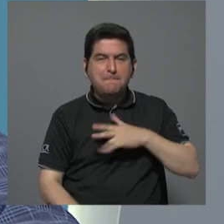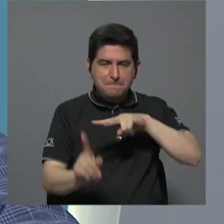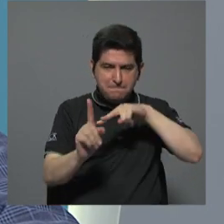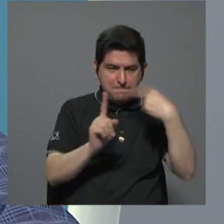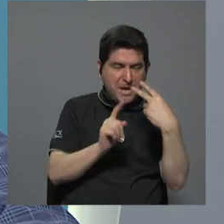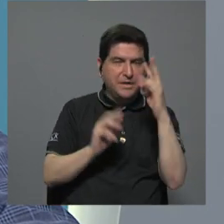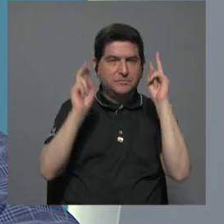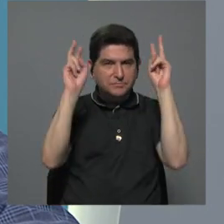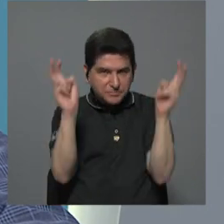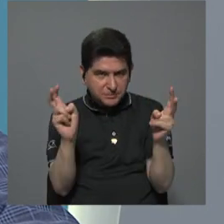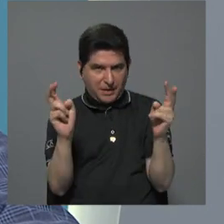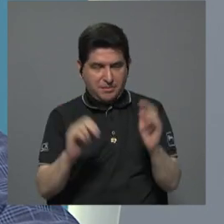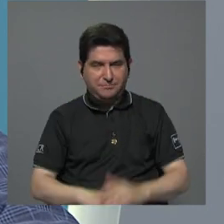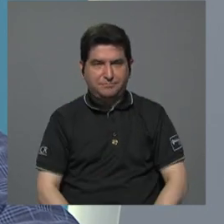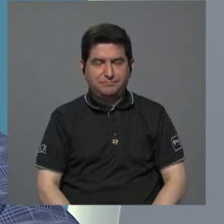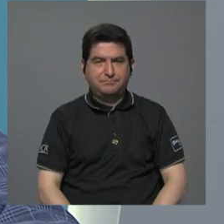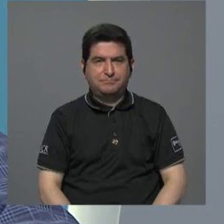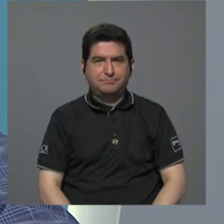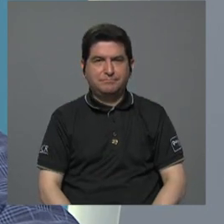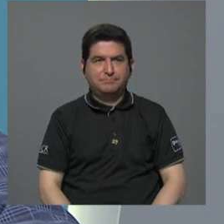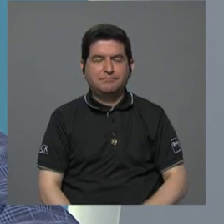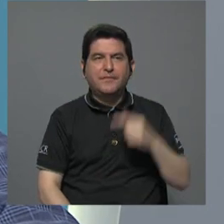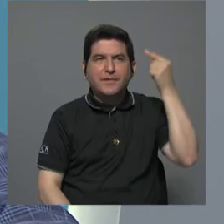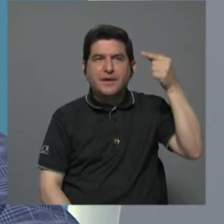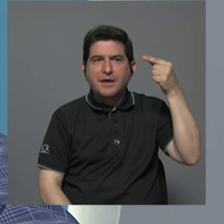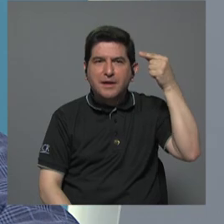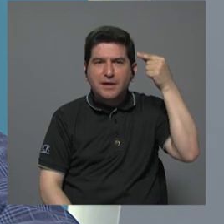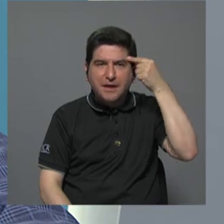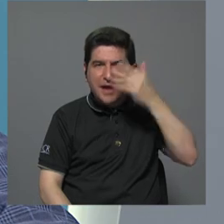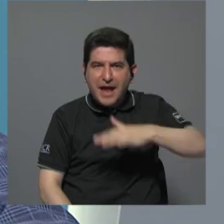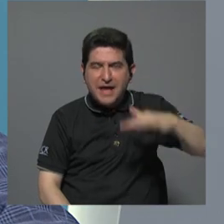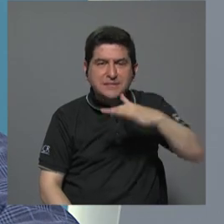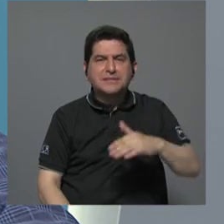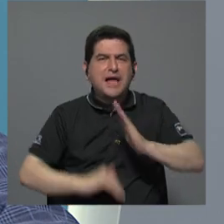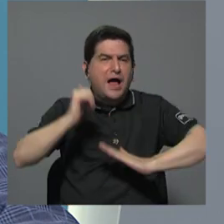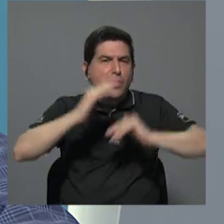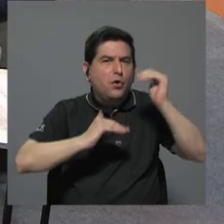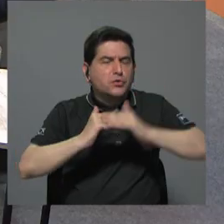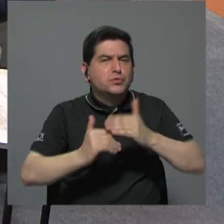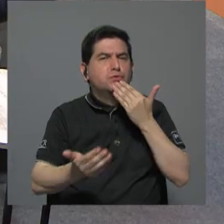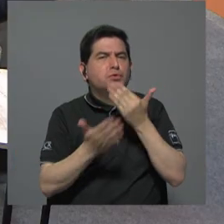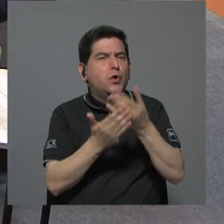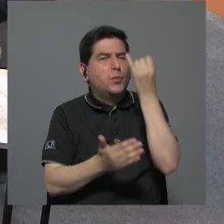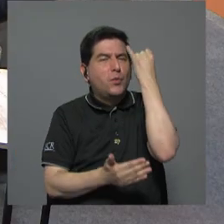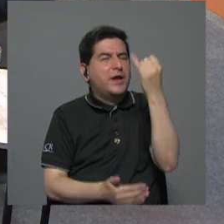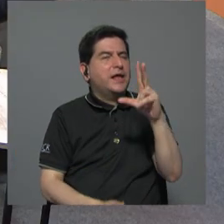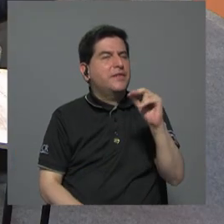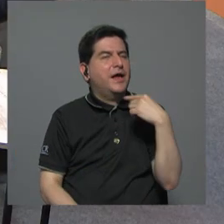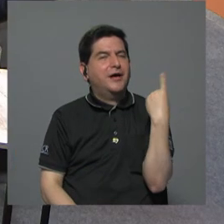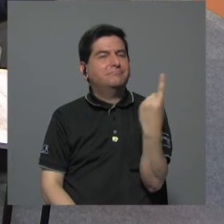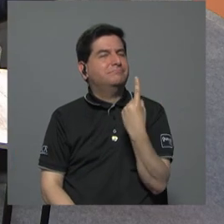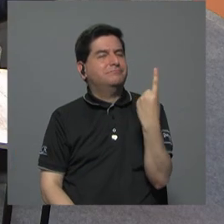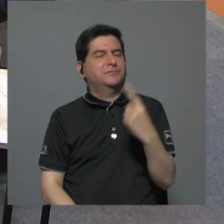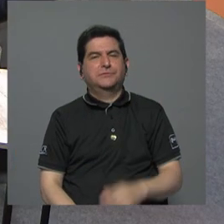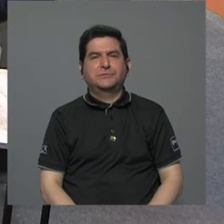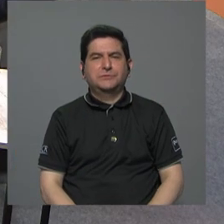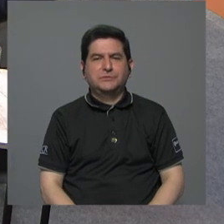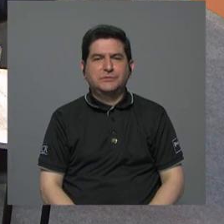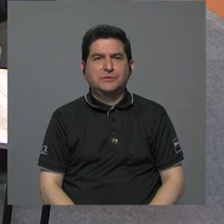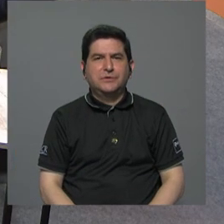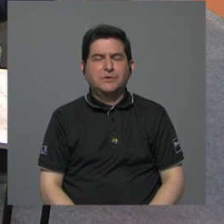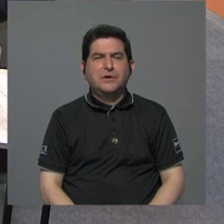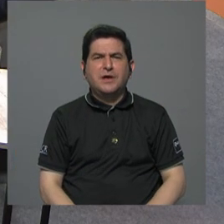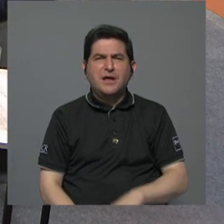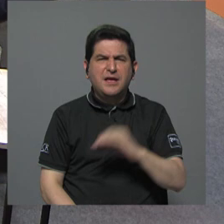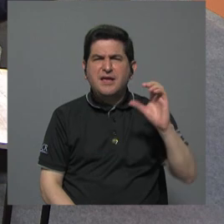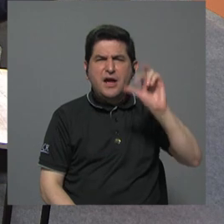tema, el Estado constructor no siempre es una buena idea. Desgraciadamente. ¿Cuánto tiempo ha estado el Estado